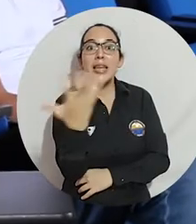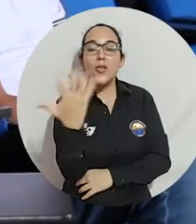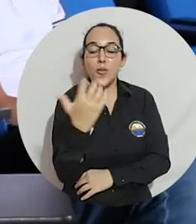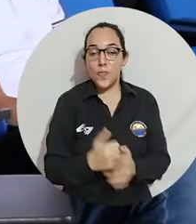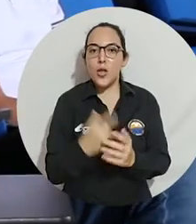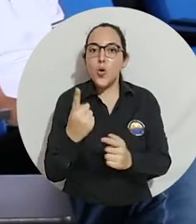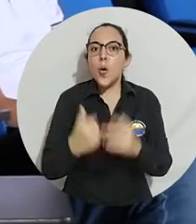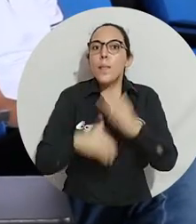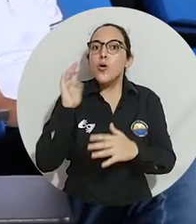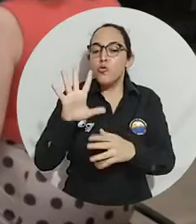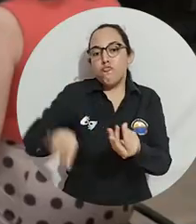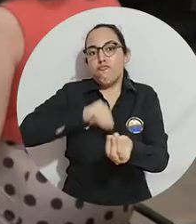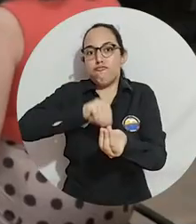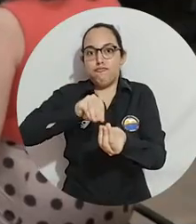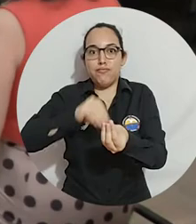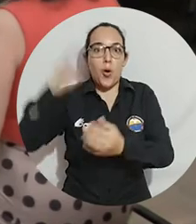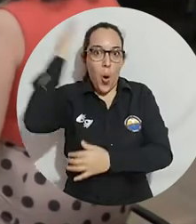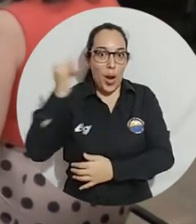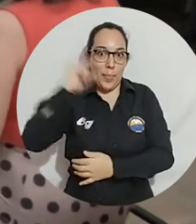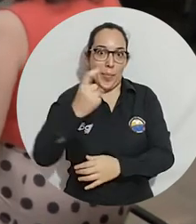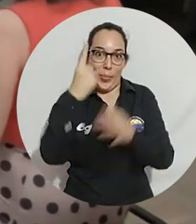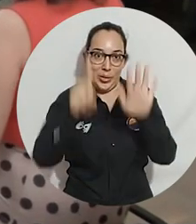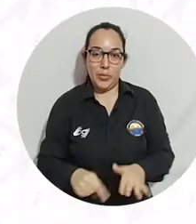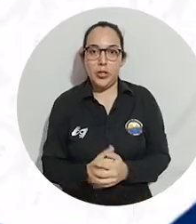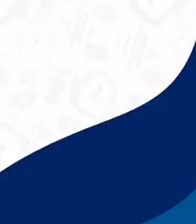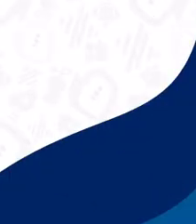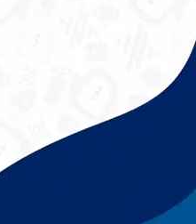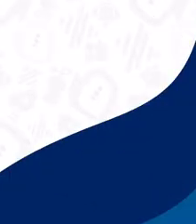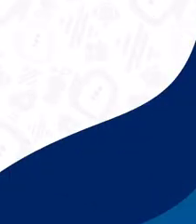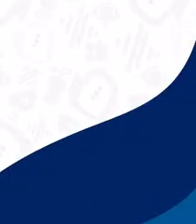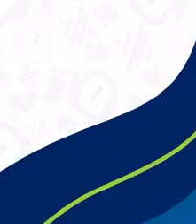convocó a más de 500 padres de jóvenes que inician su formación académica.